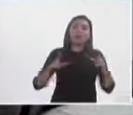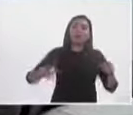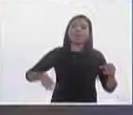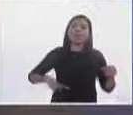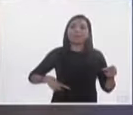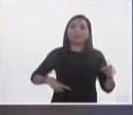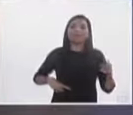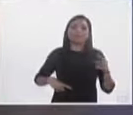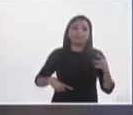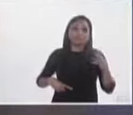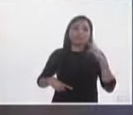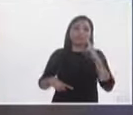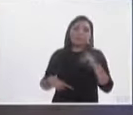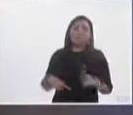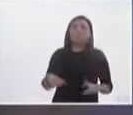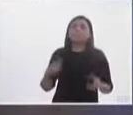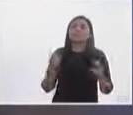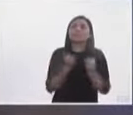habrá que